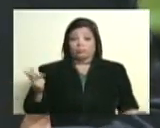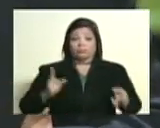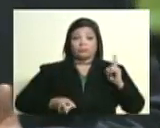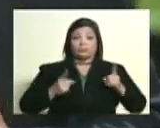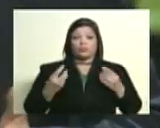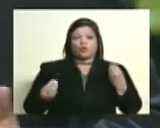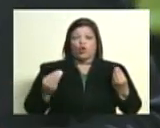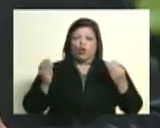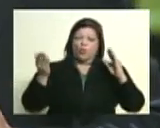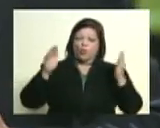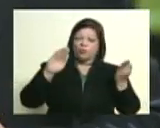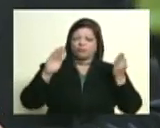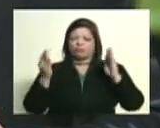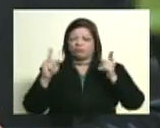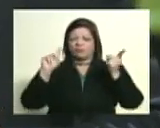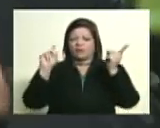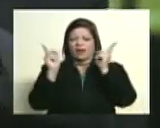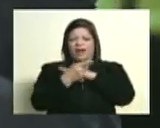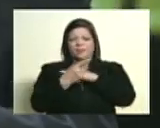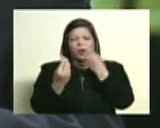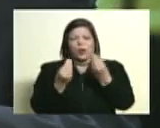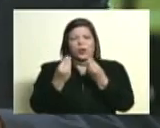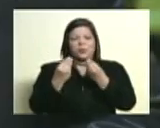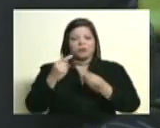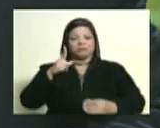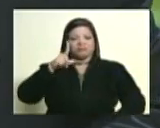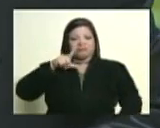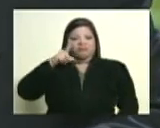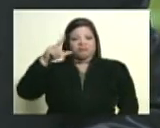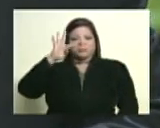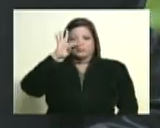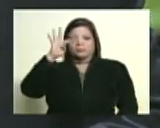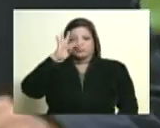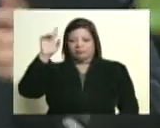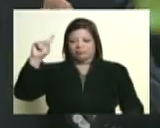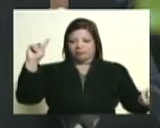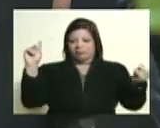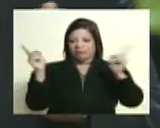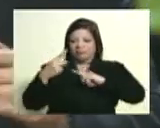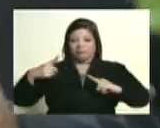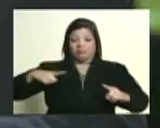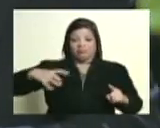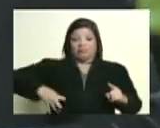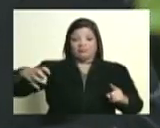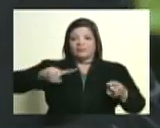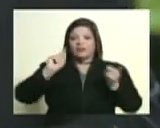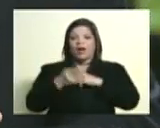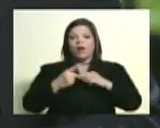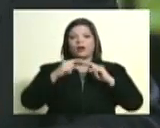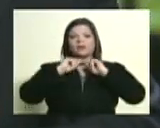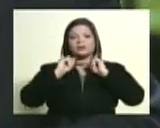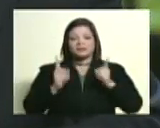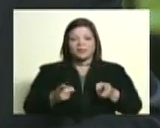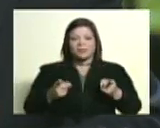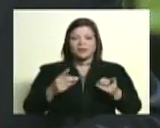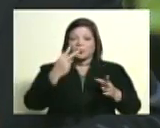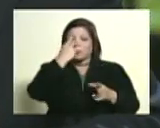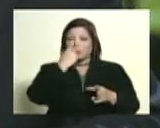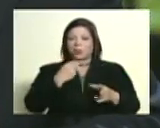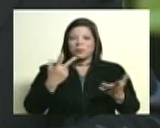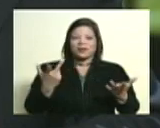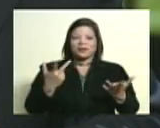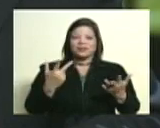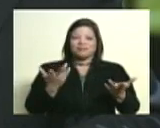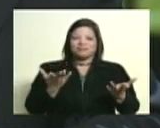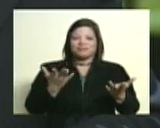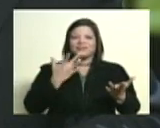¿cómo se transforma ese oligarca que era Bolívar en ese hombre que muere con camisa para estar en San Pedro de la Argentina? esa es una de las